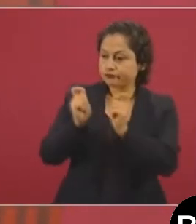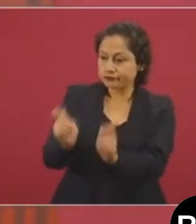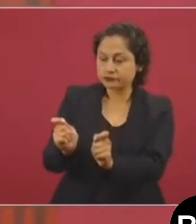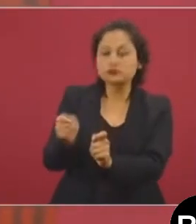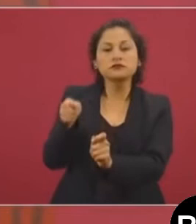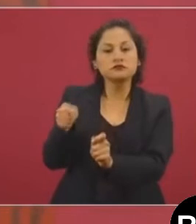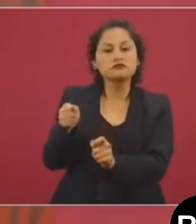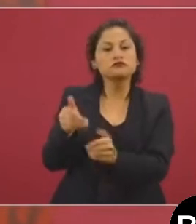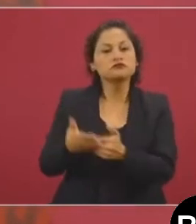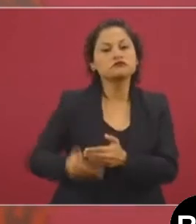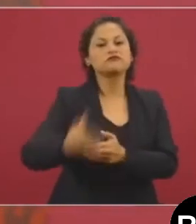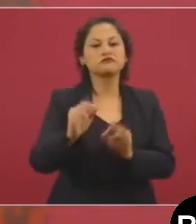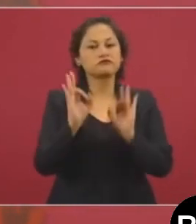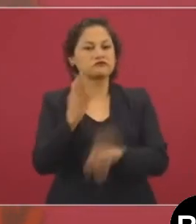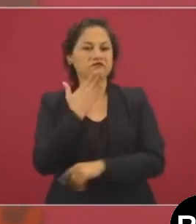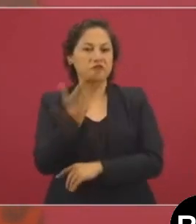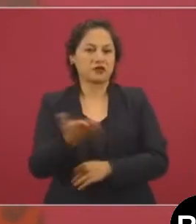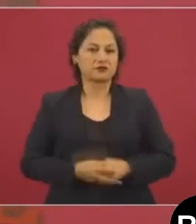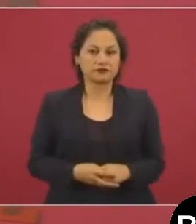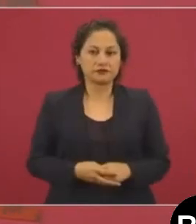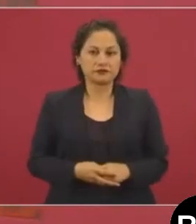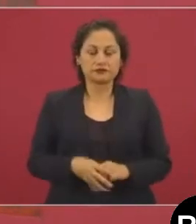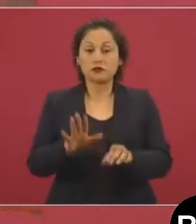anteriormente?